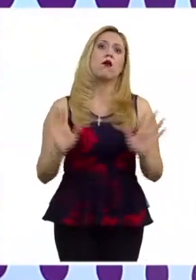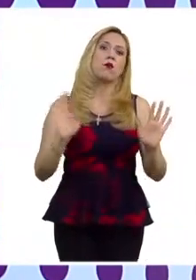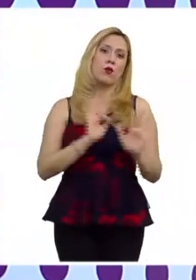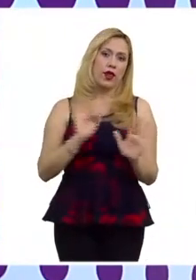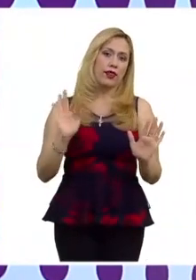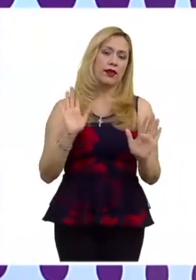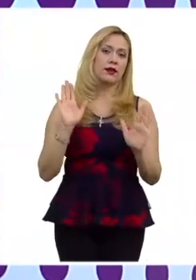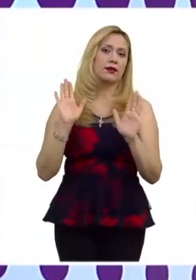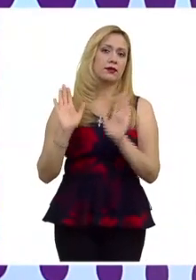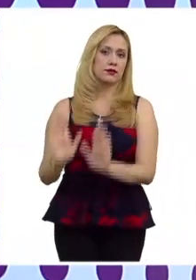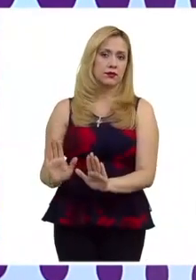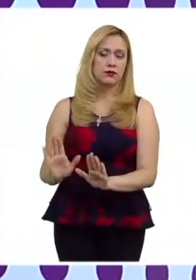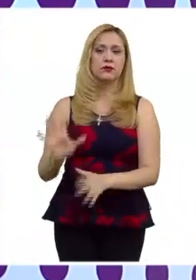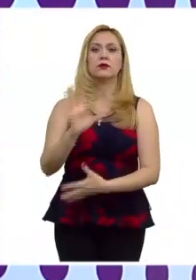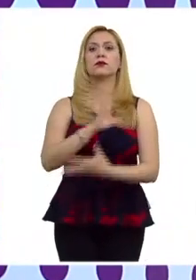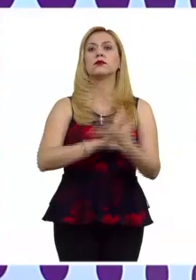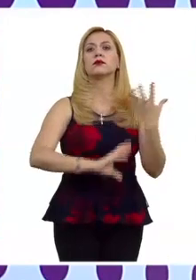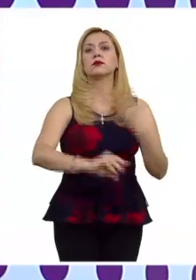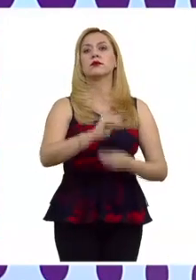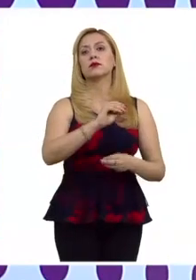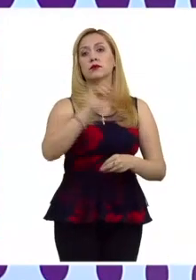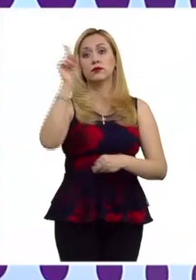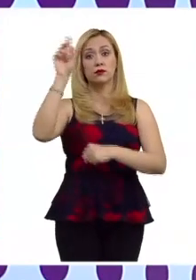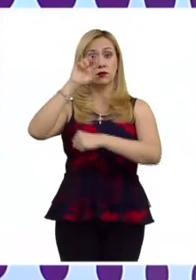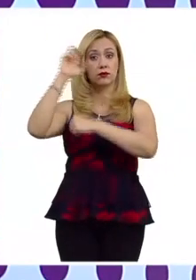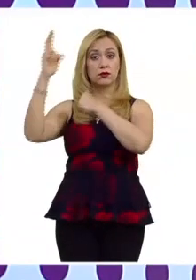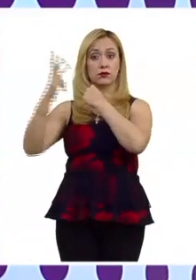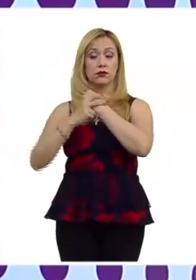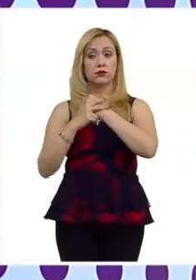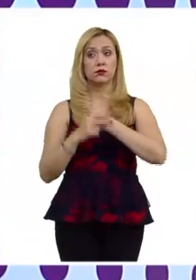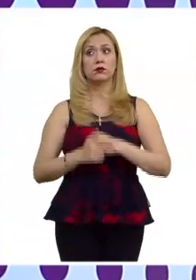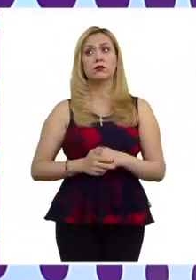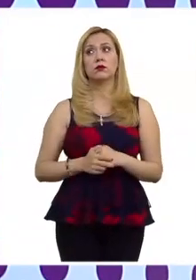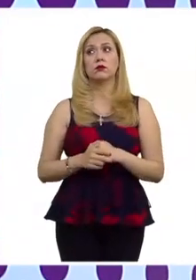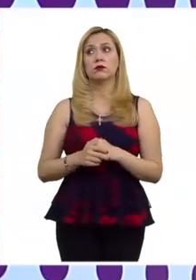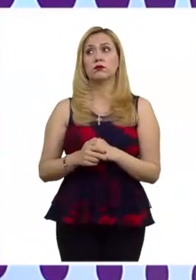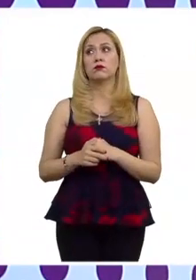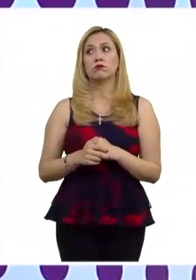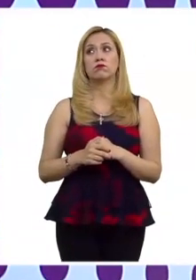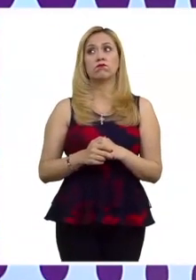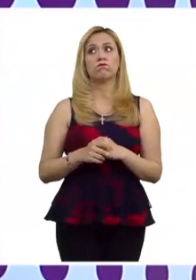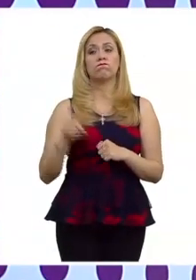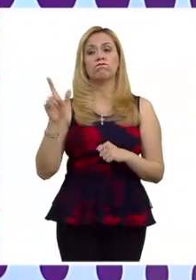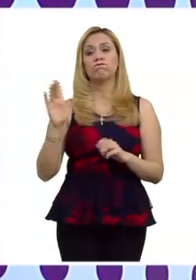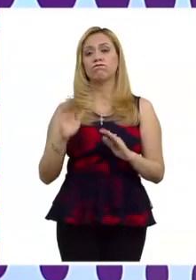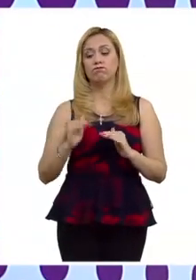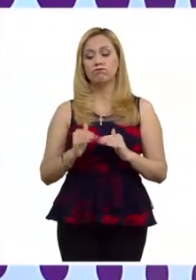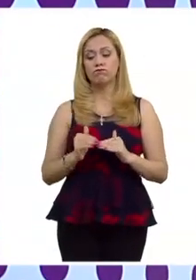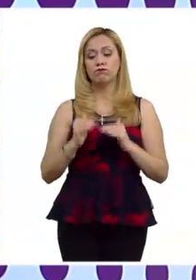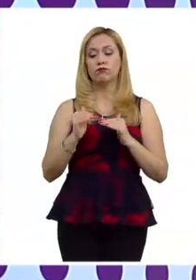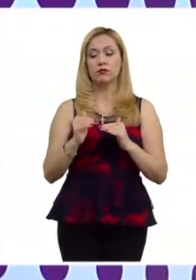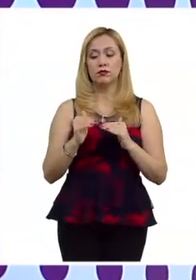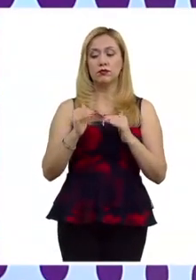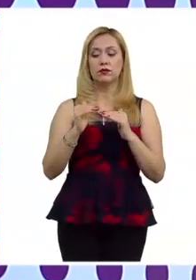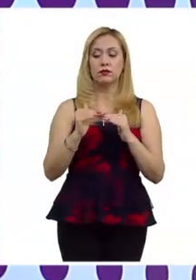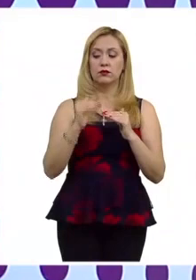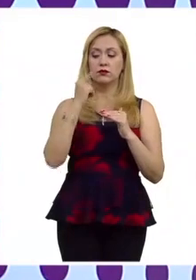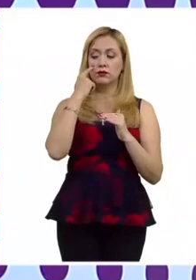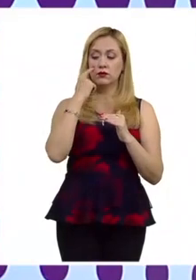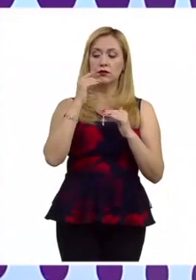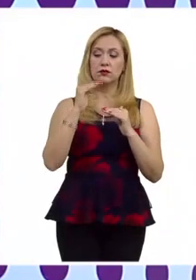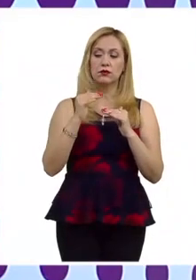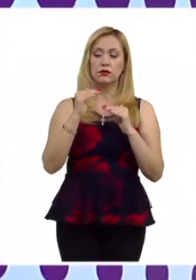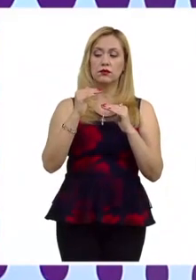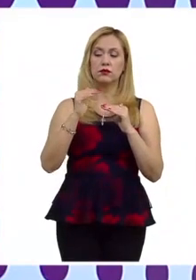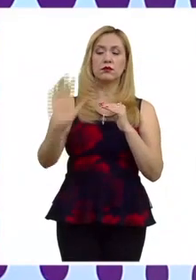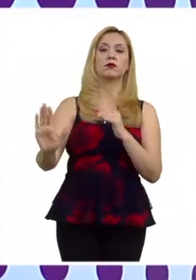restringir, mientras que en el sistema europeo se tiene pues una gradualidad para ir viendo cuándo